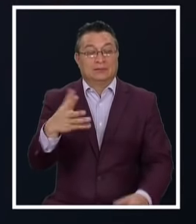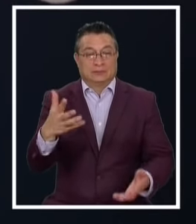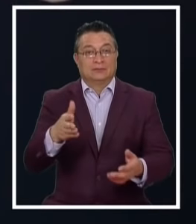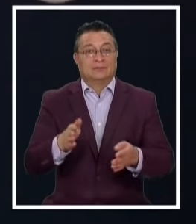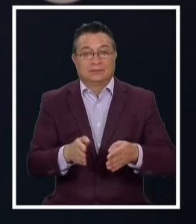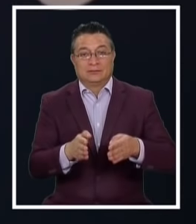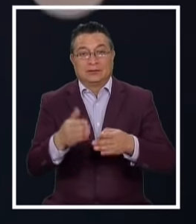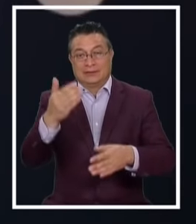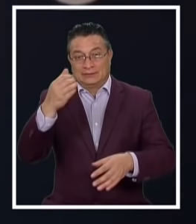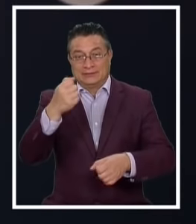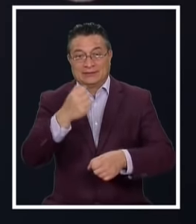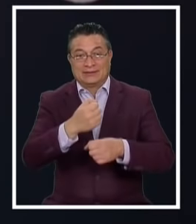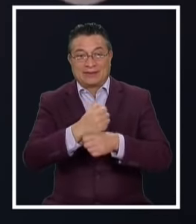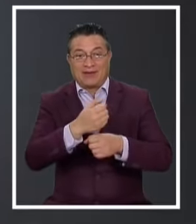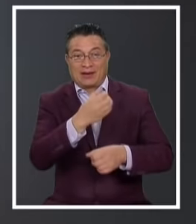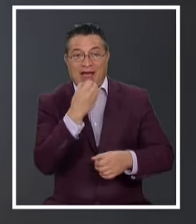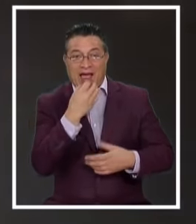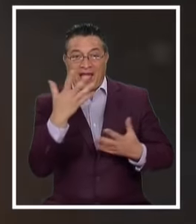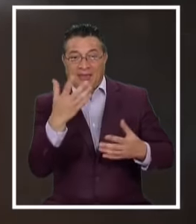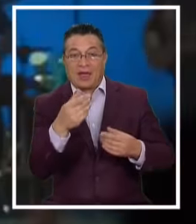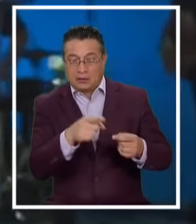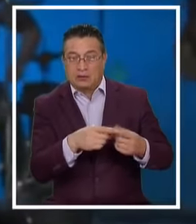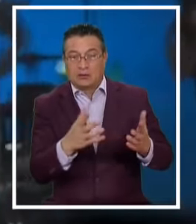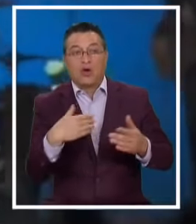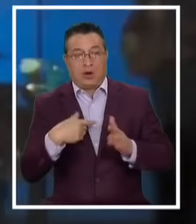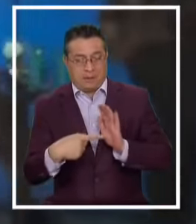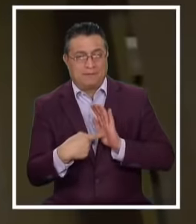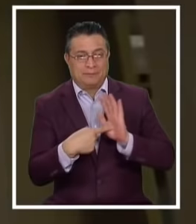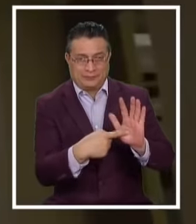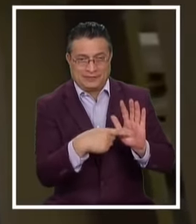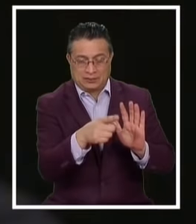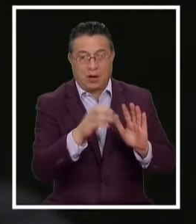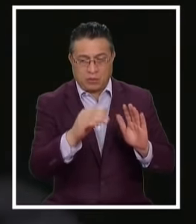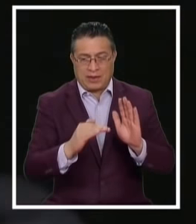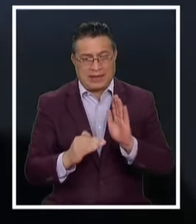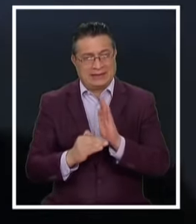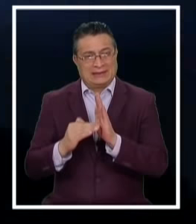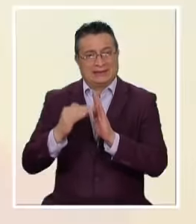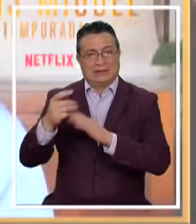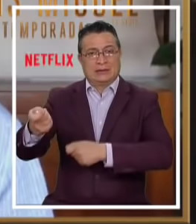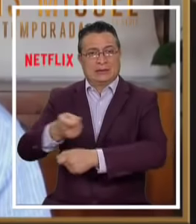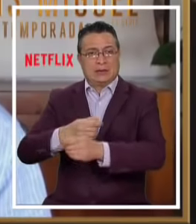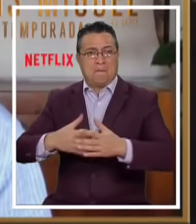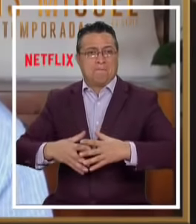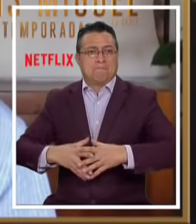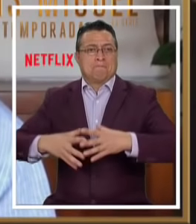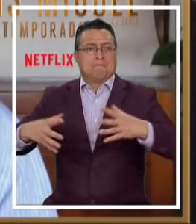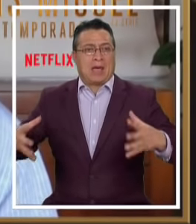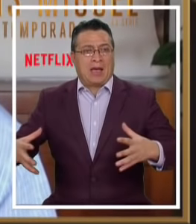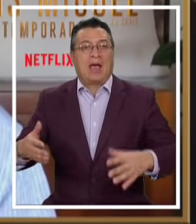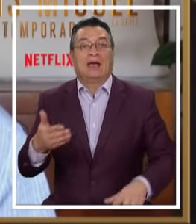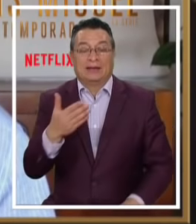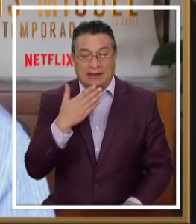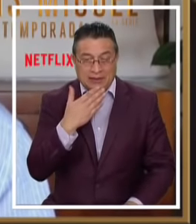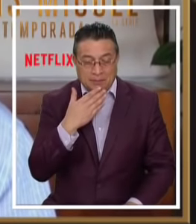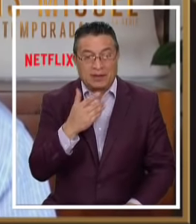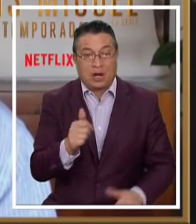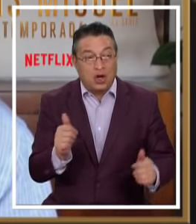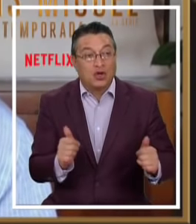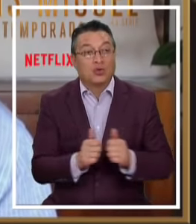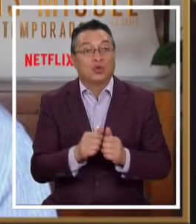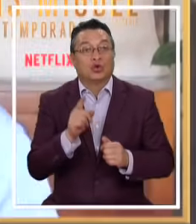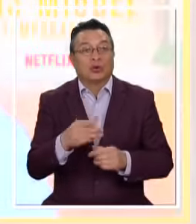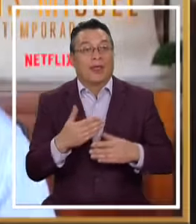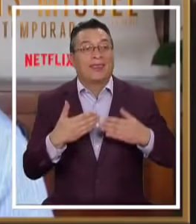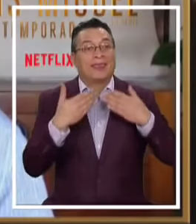La carrera del cantante Está presentándole a Miki Una oportunidad Para crecer En el mercado Y pues también A través de eso Pues